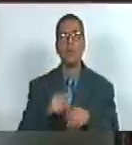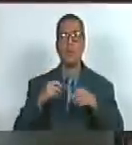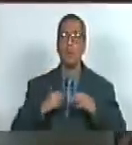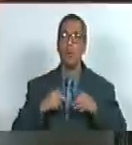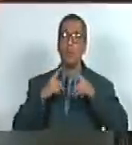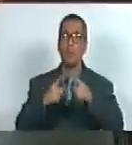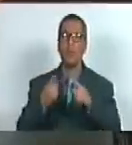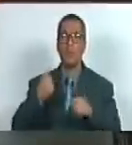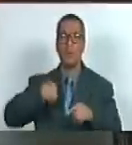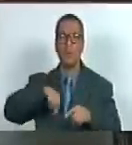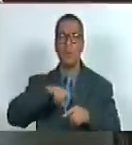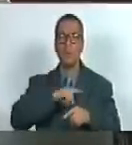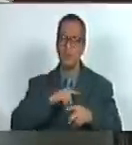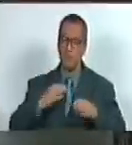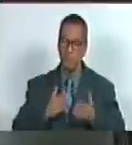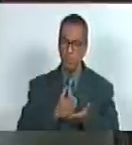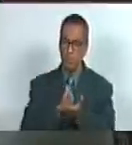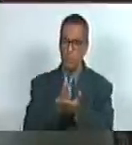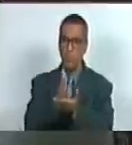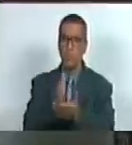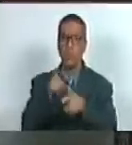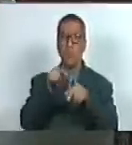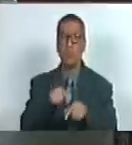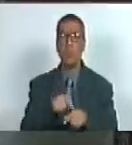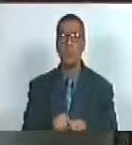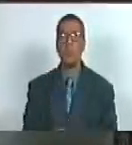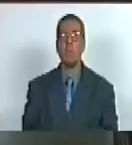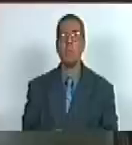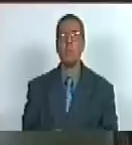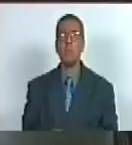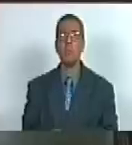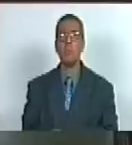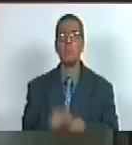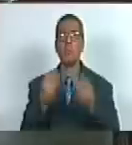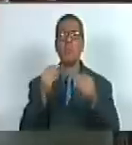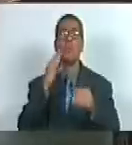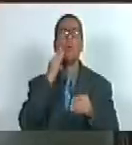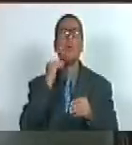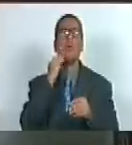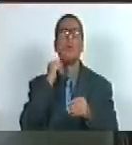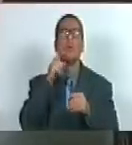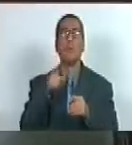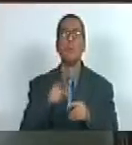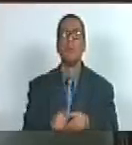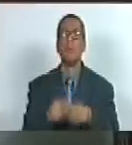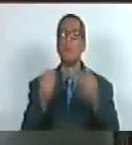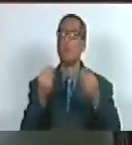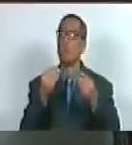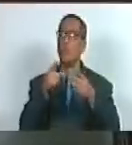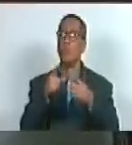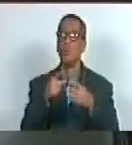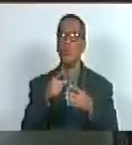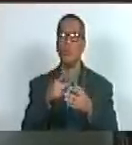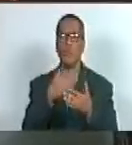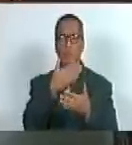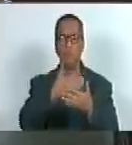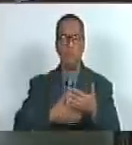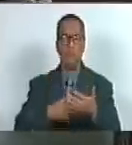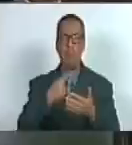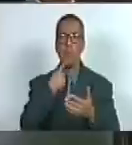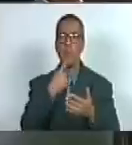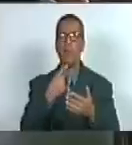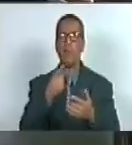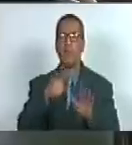oportunidades de salir adelante que hay ya suficientes experiencias que hay centenares de testimonios miles de